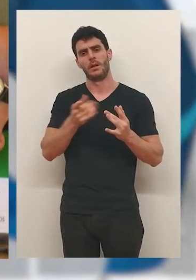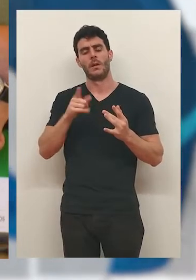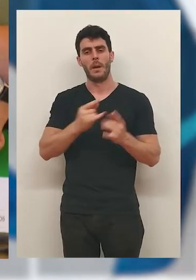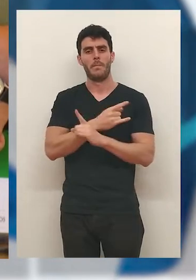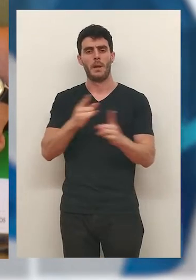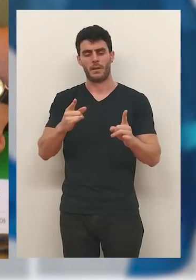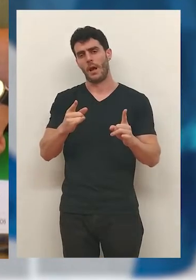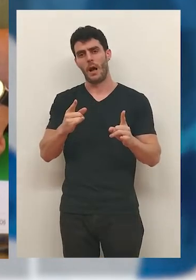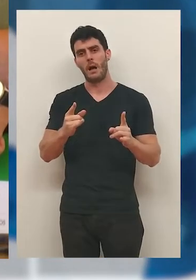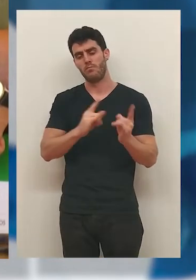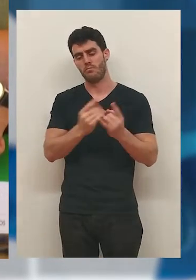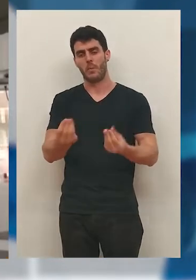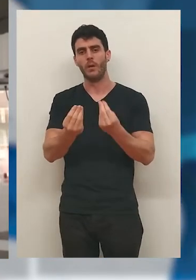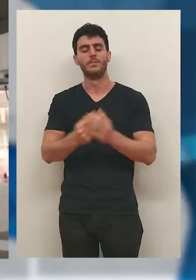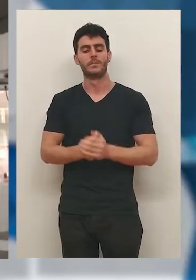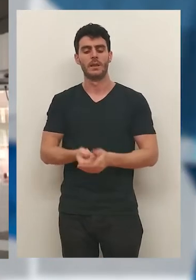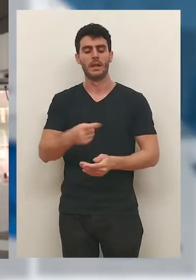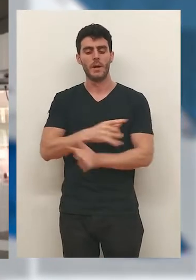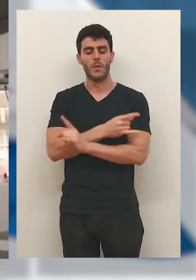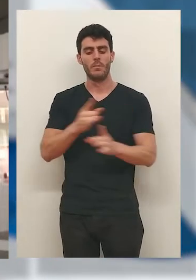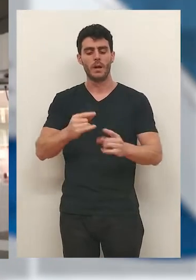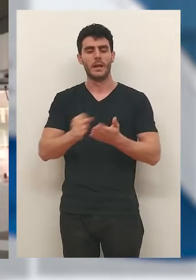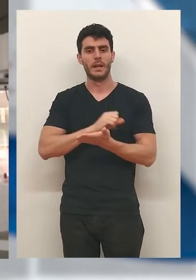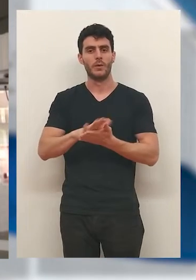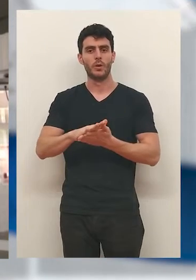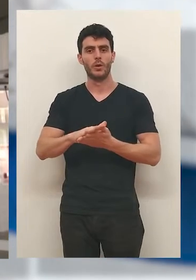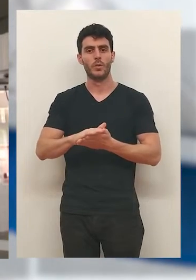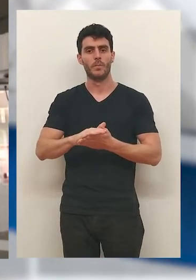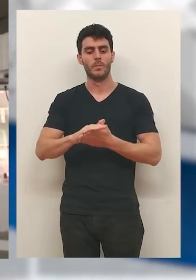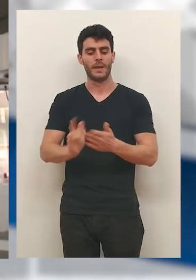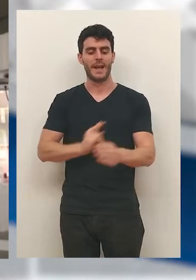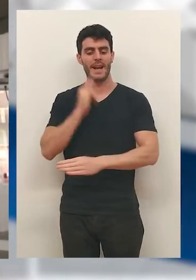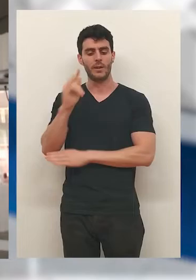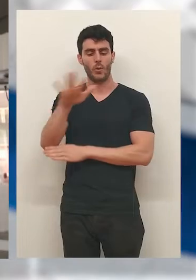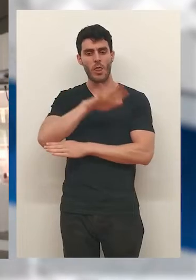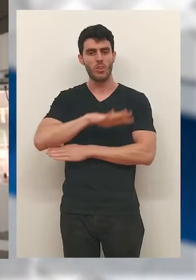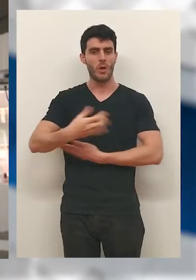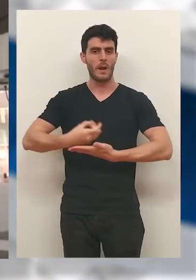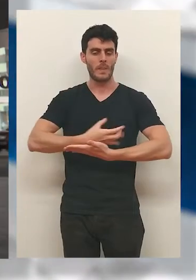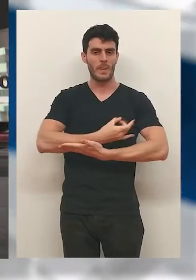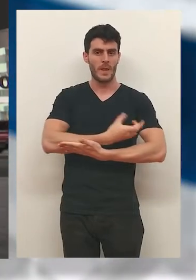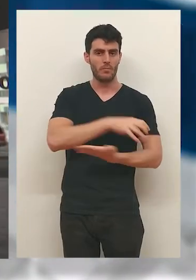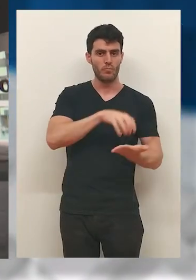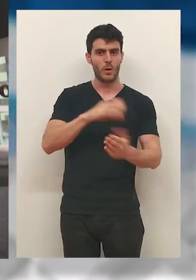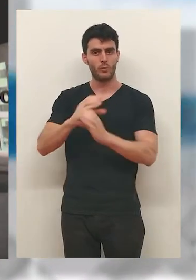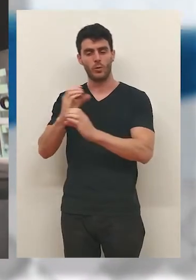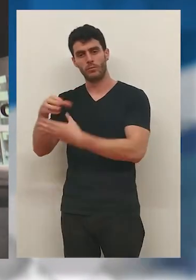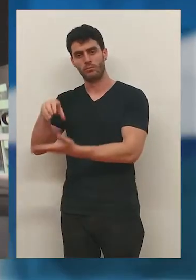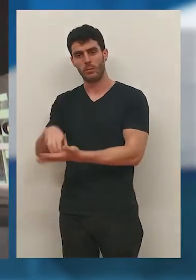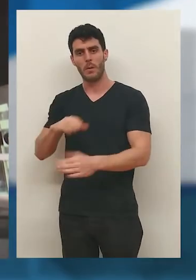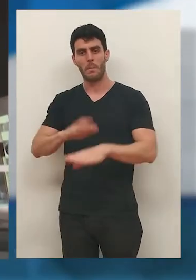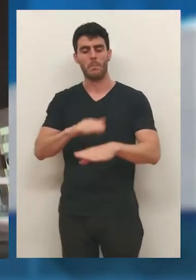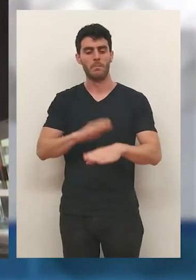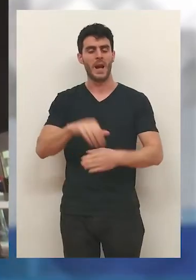observación de insectos y plantas. O por último, un parking gratuito en altura en las inmediaciones de la estación de tren y autobús